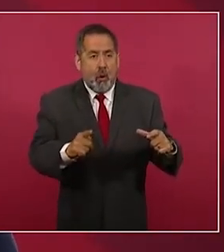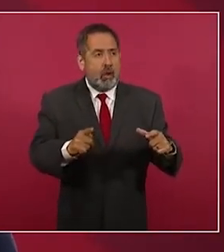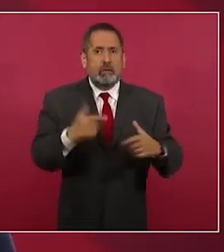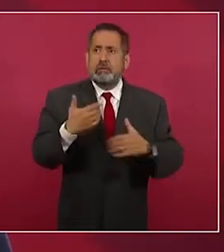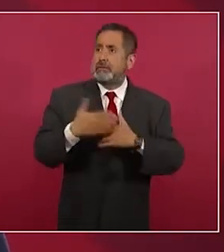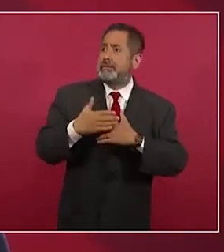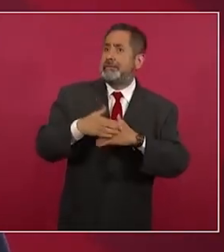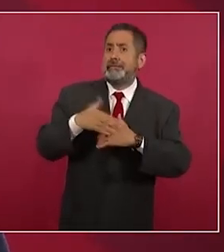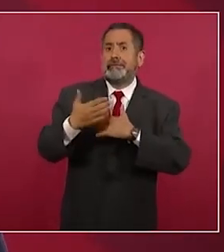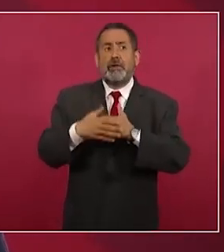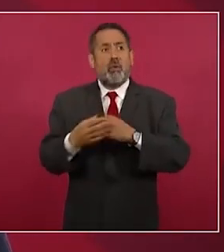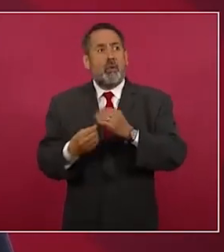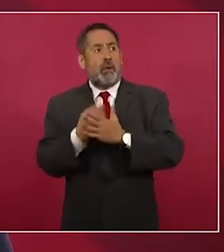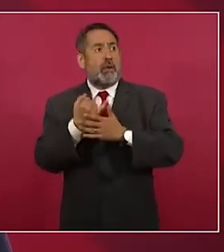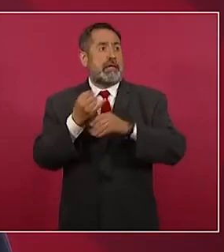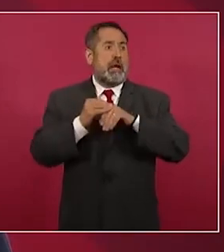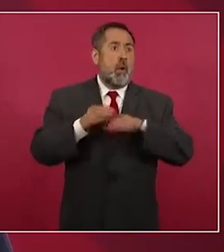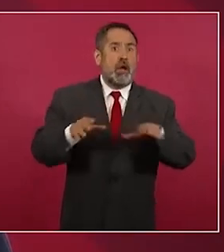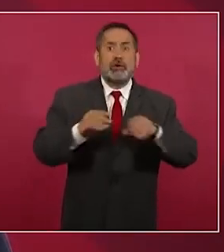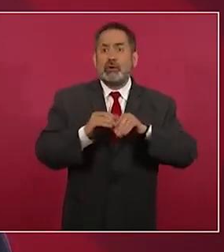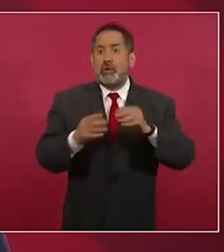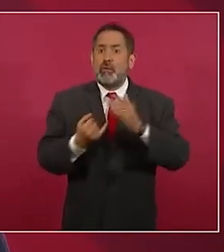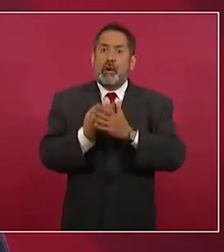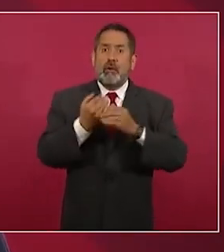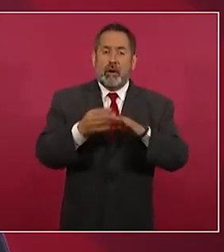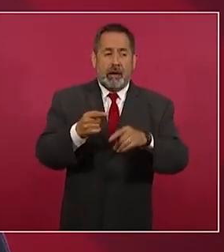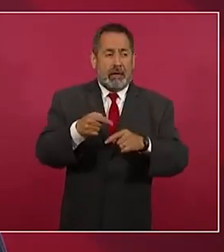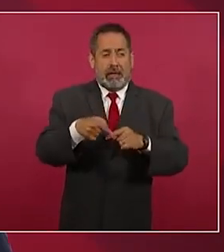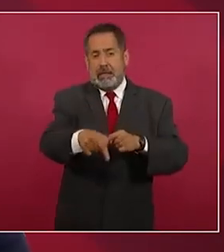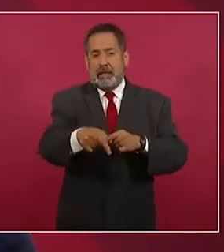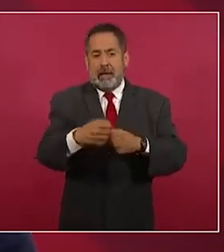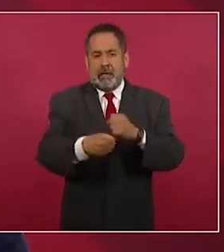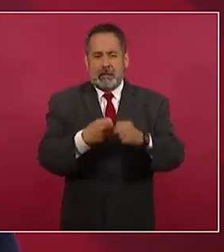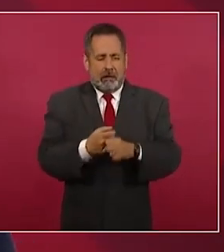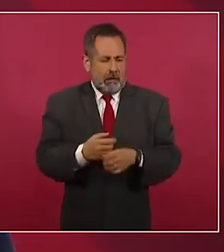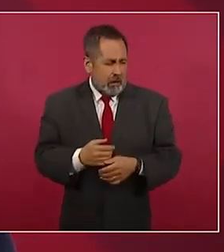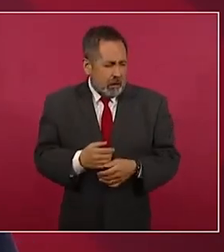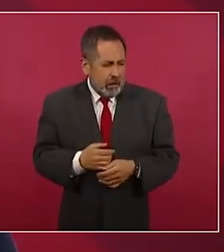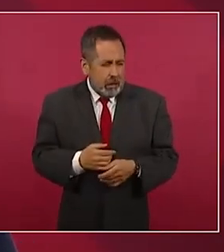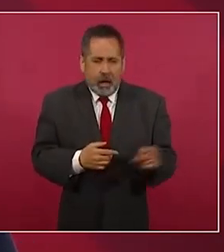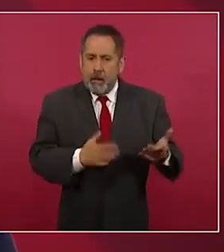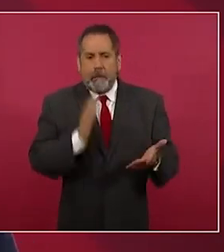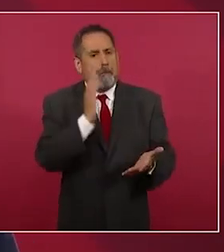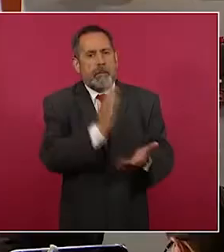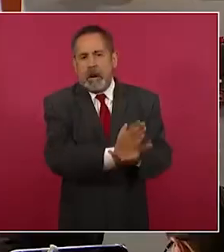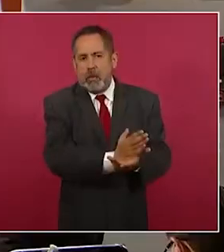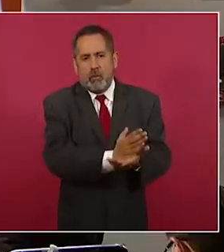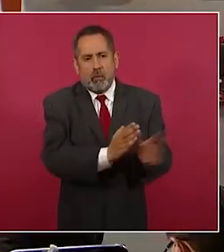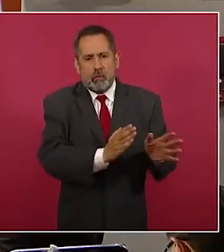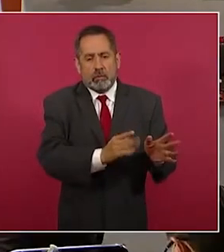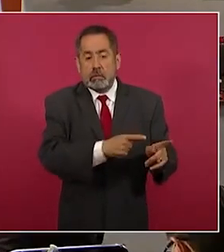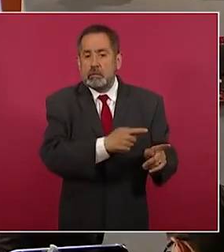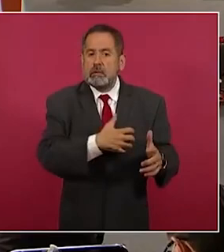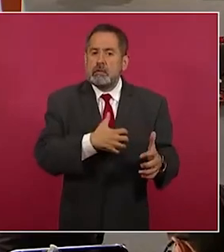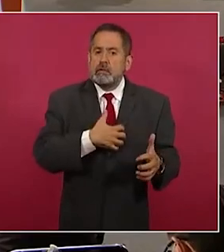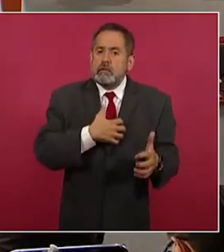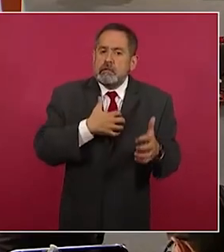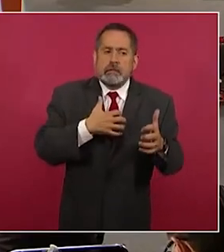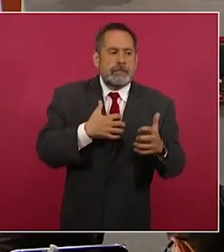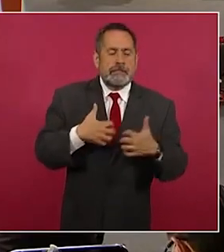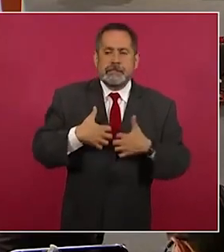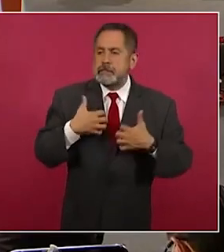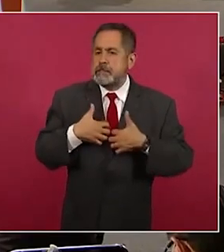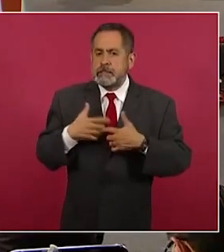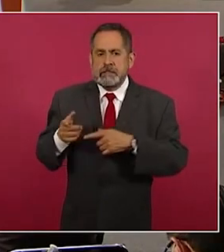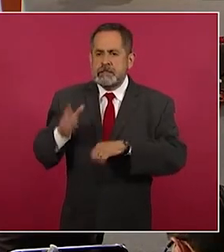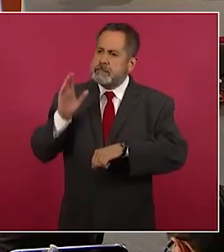a inaugurar a finales de año. Entonces, como están parados, ahora ya